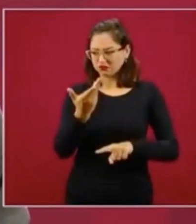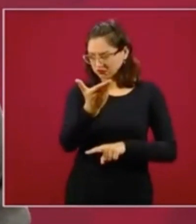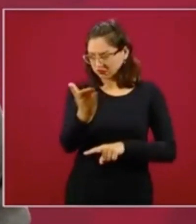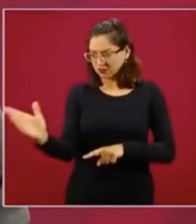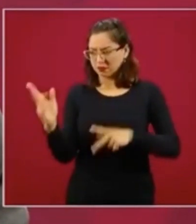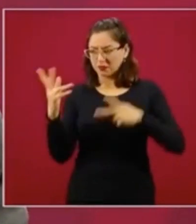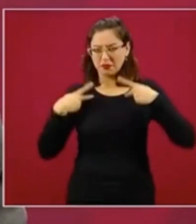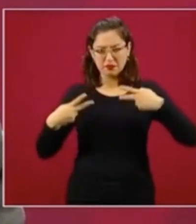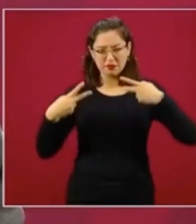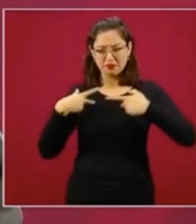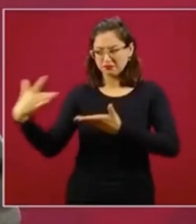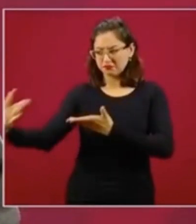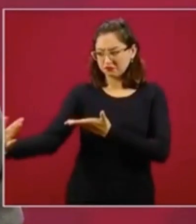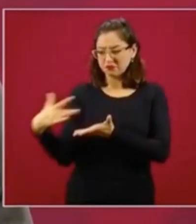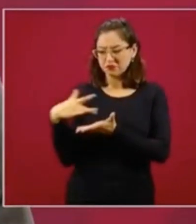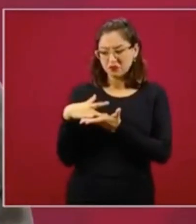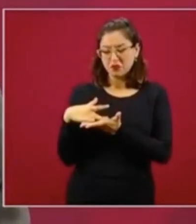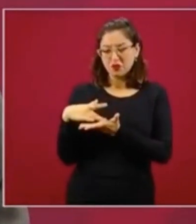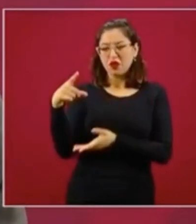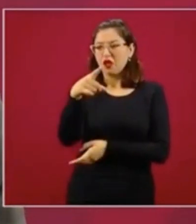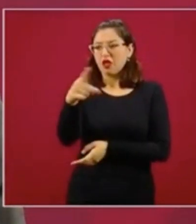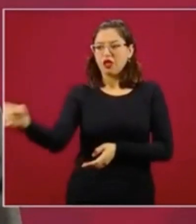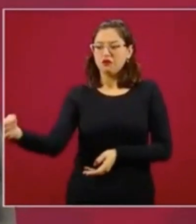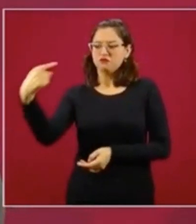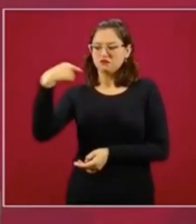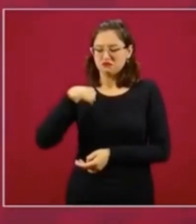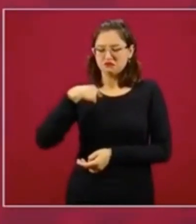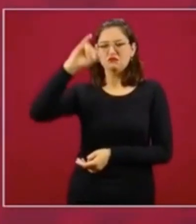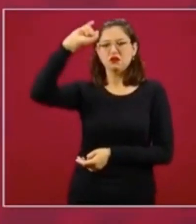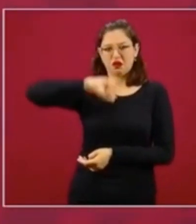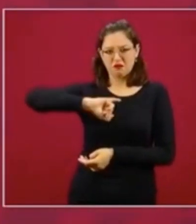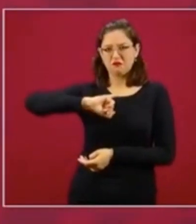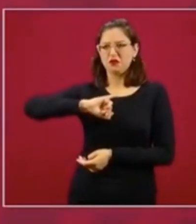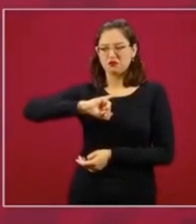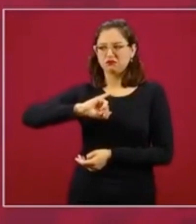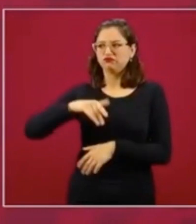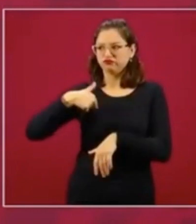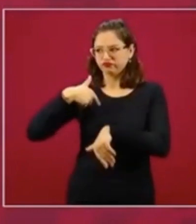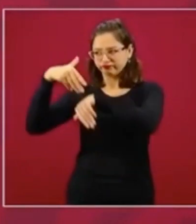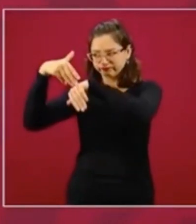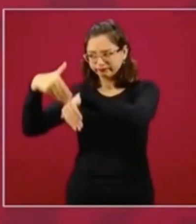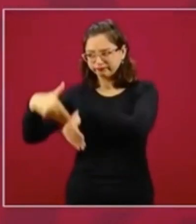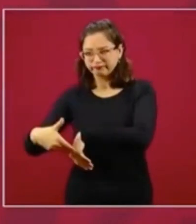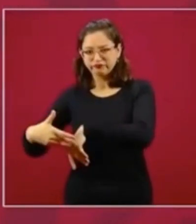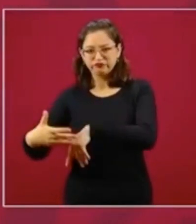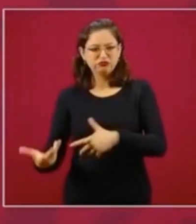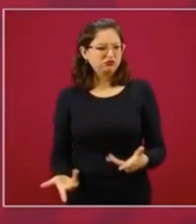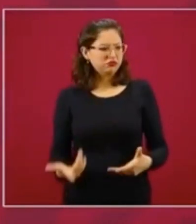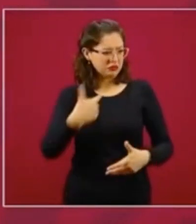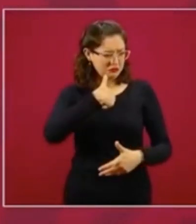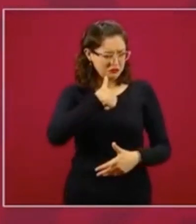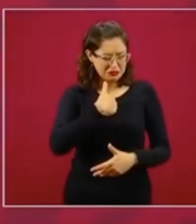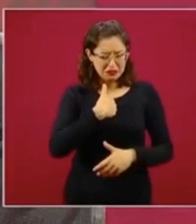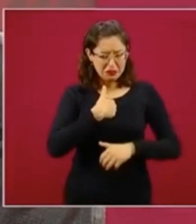No me ayudaron traficantes de influencia,